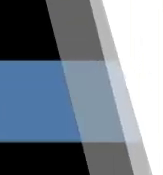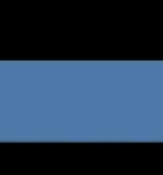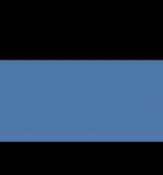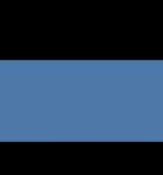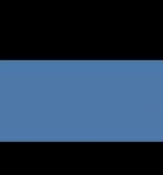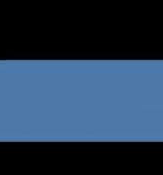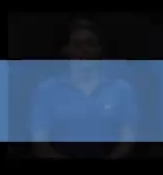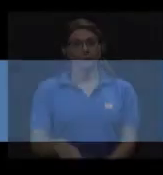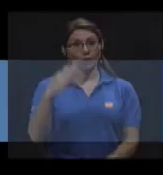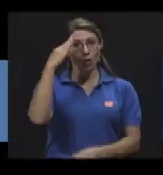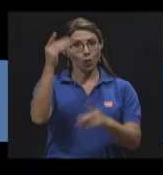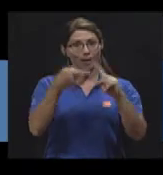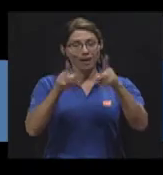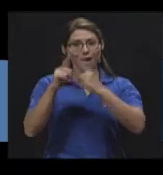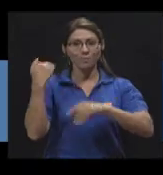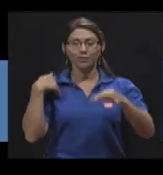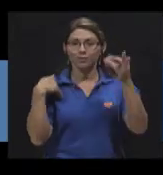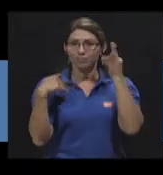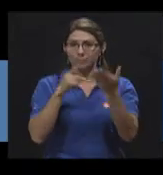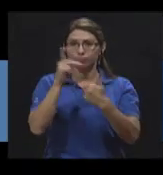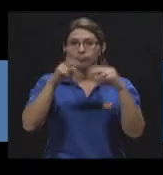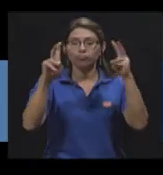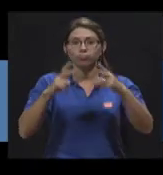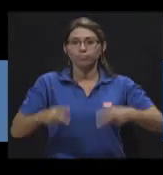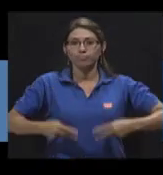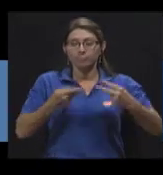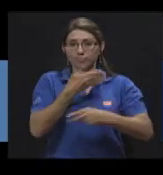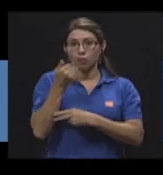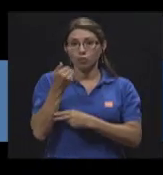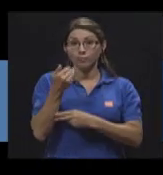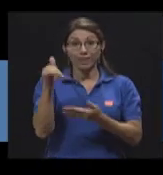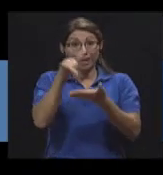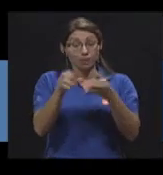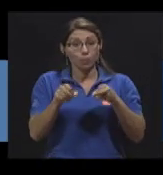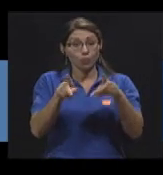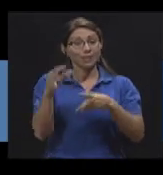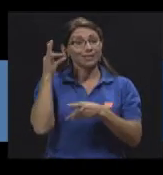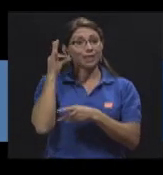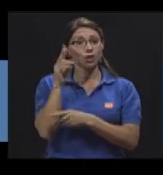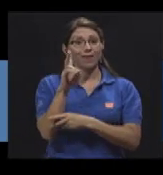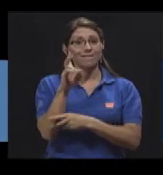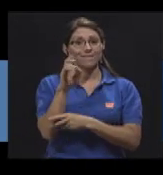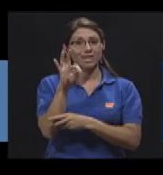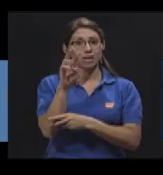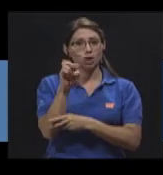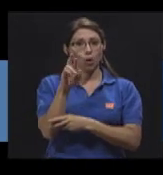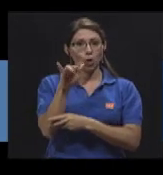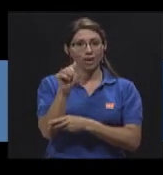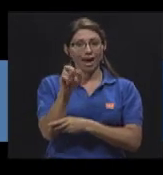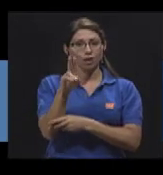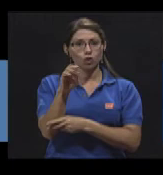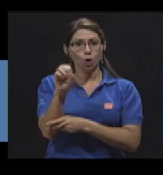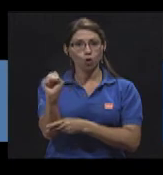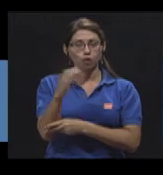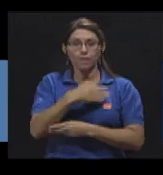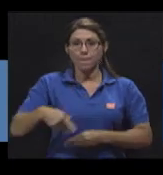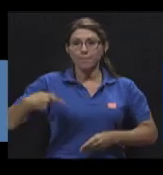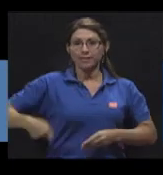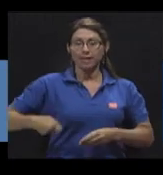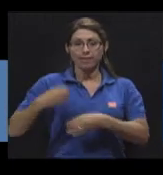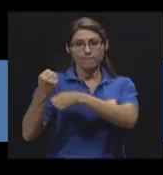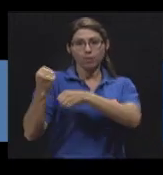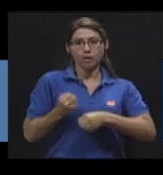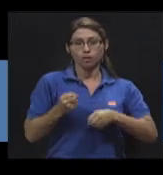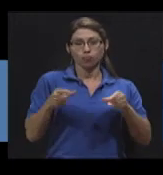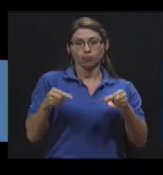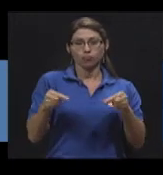Hola amigos y amigas de Vivir Mejor, en esta ocasión la señora Victoria Ross, presidenta de la Fundación Contra el Cáncer, Ana Ross,